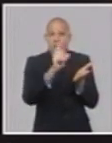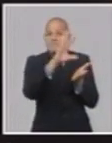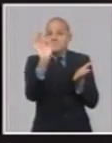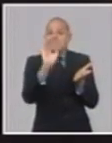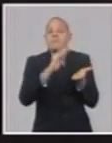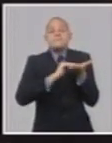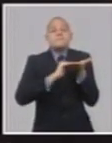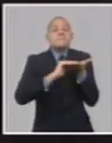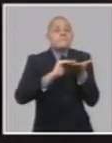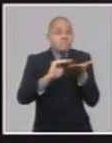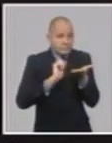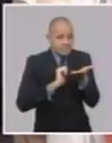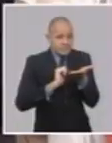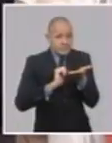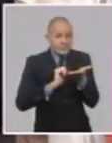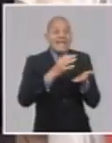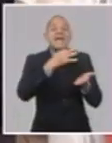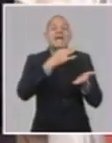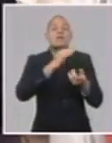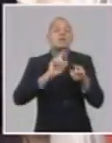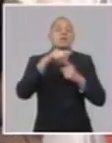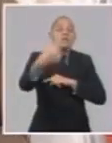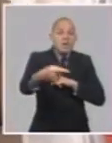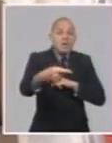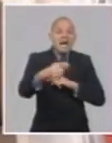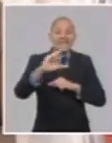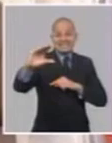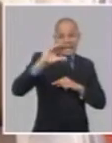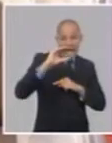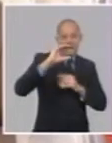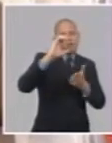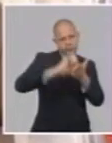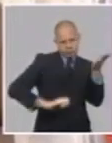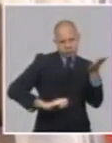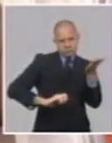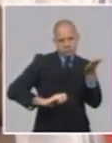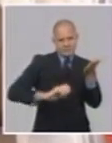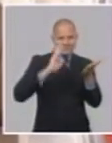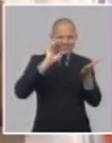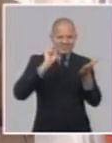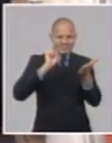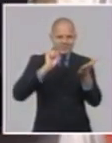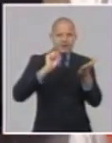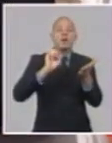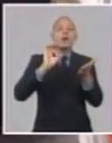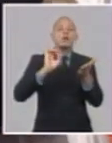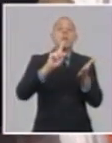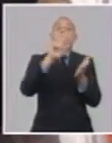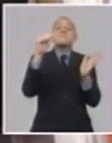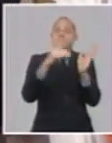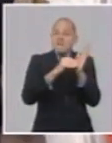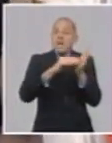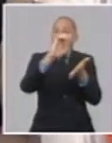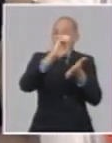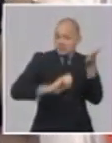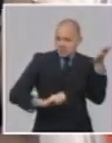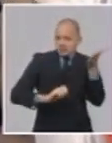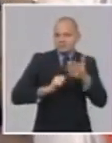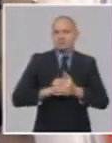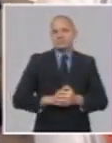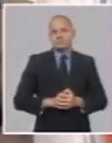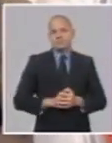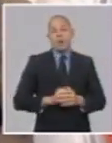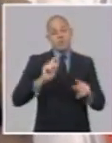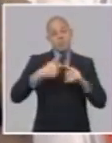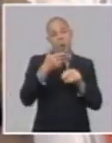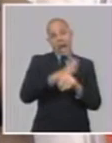cobran solamente mensual, porque también hubo personas que cobraron, que cobran